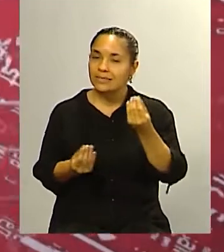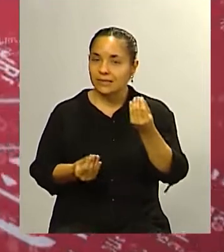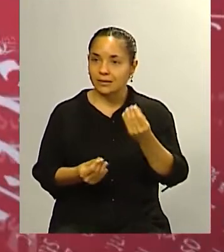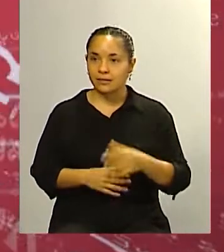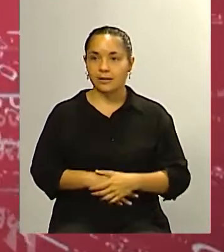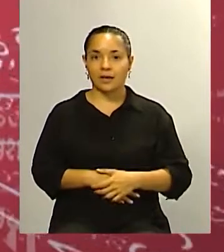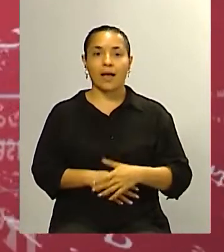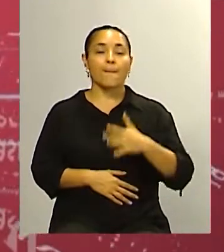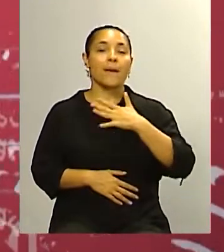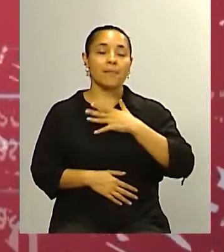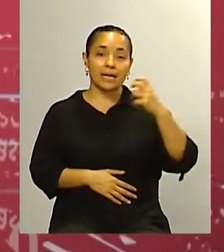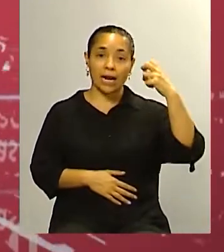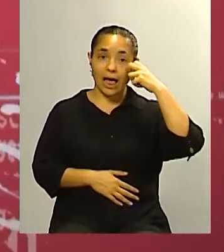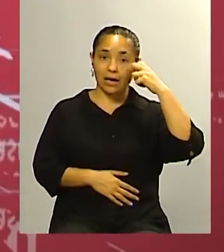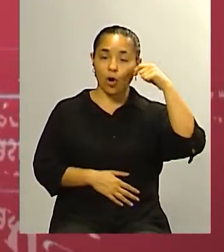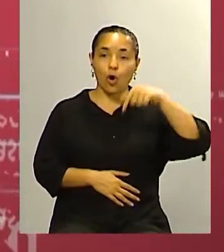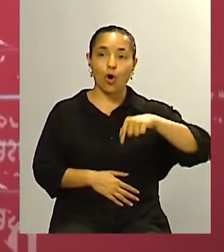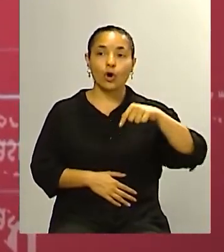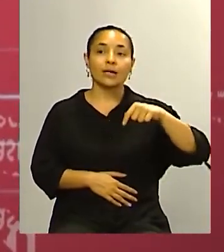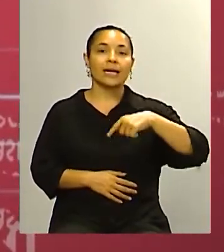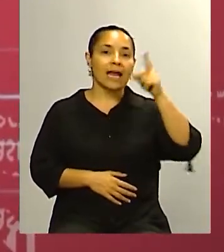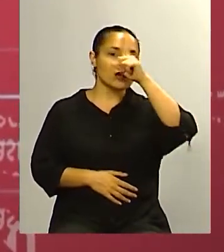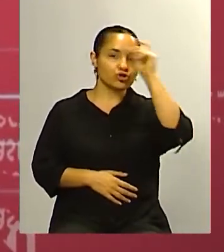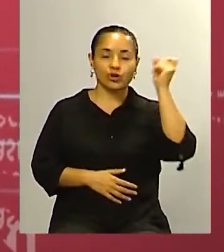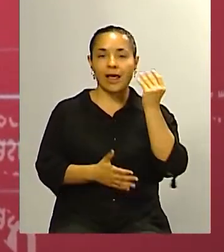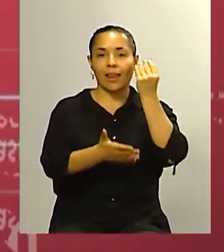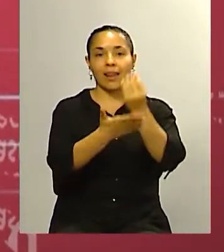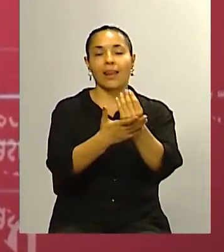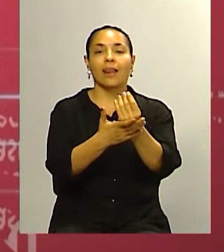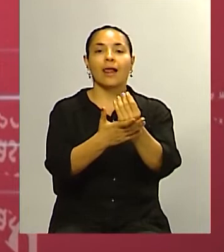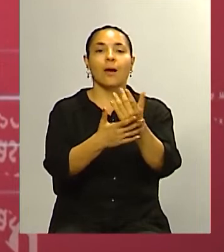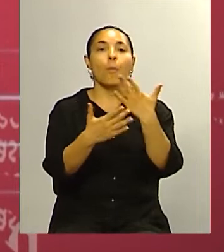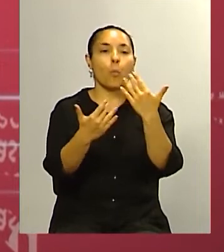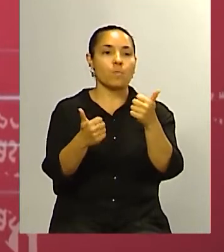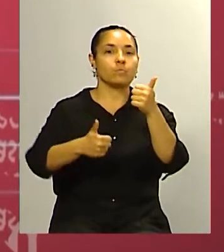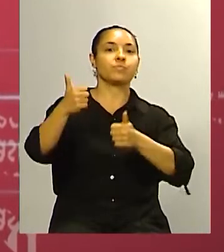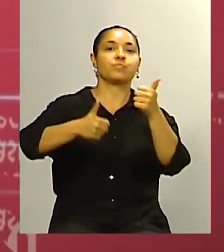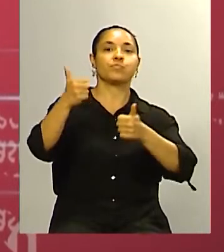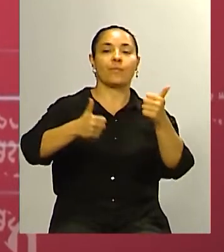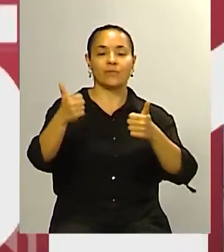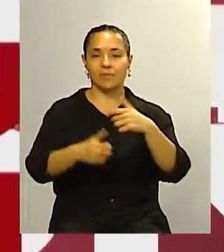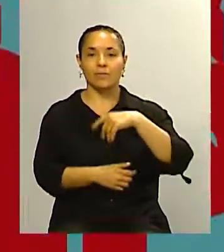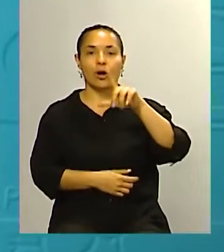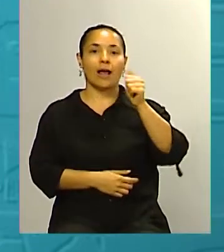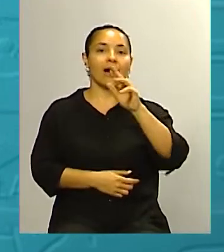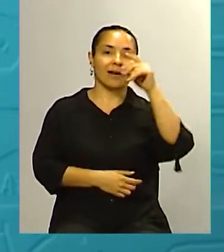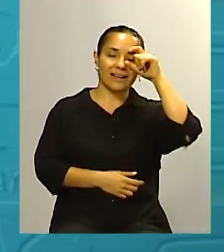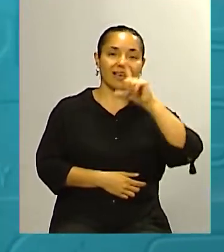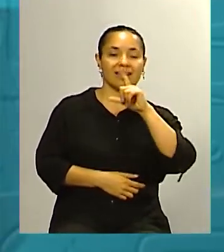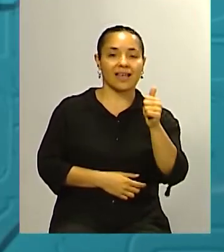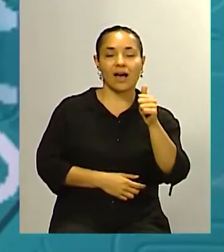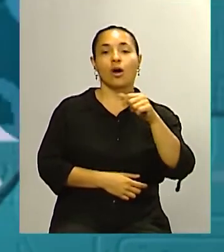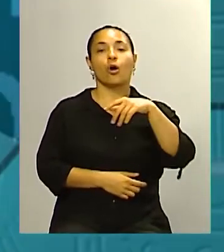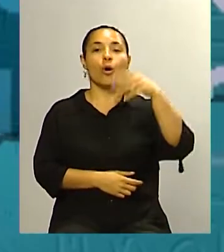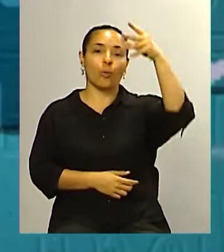Yo creo que el radicalismo hoy no tiene ningún perfil nacional que pueda pelearle con chances ni a Horacio Rodríguez Larreta ni